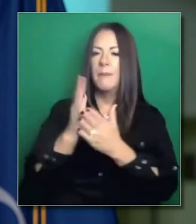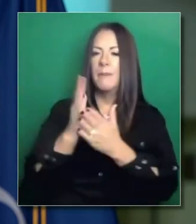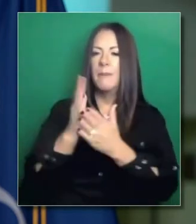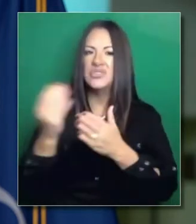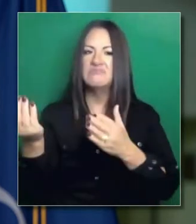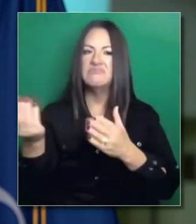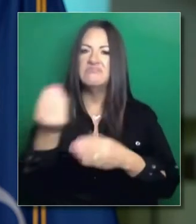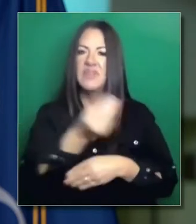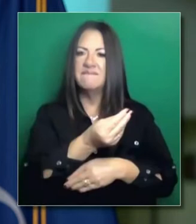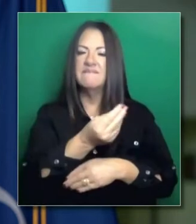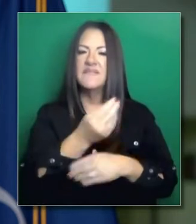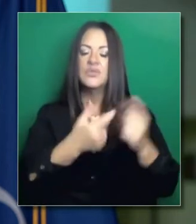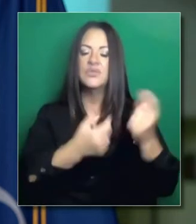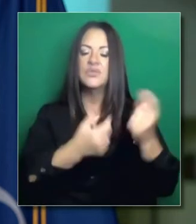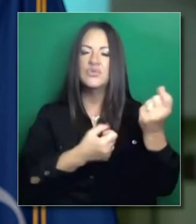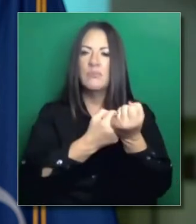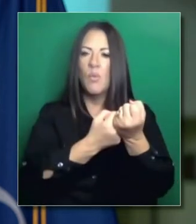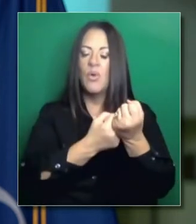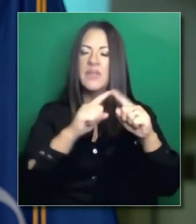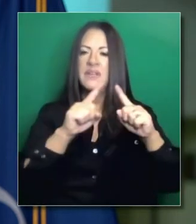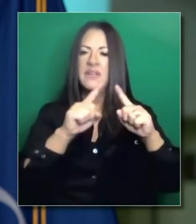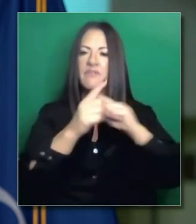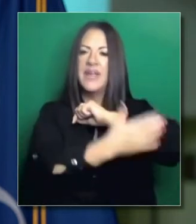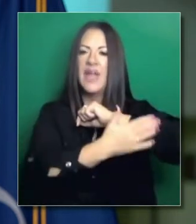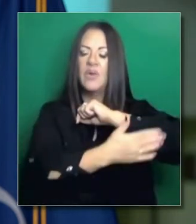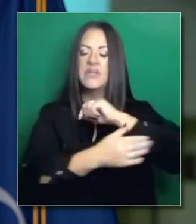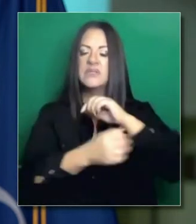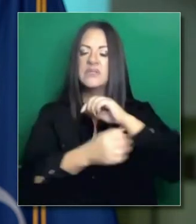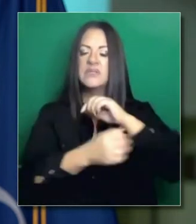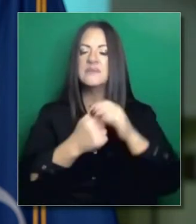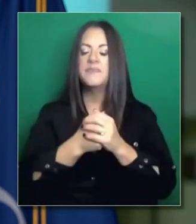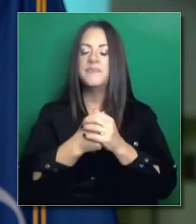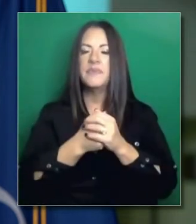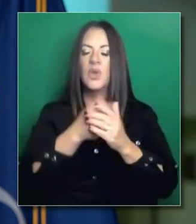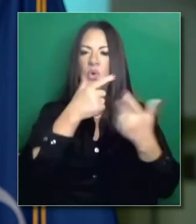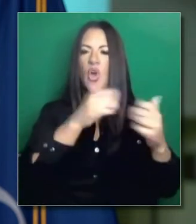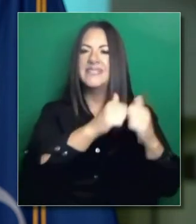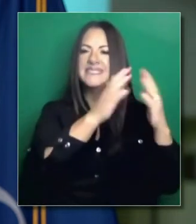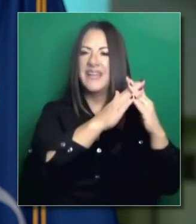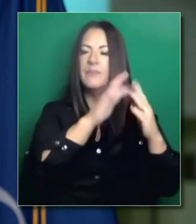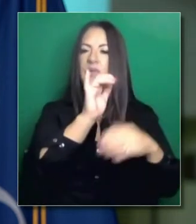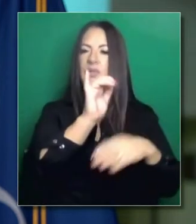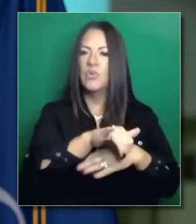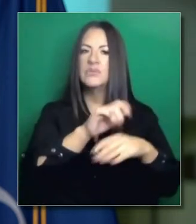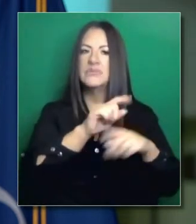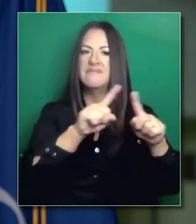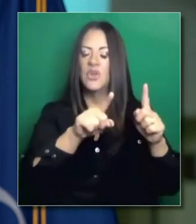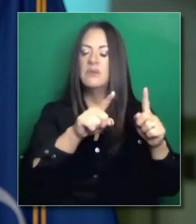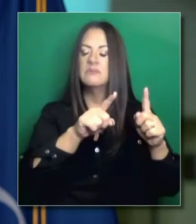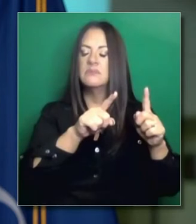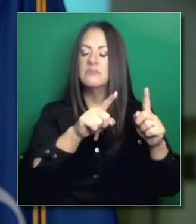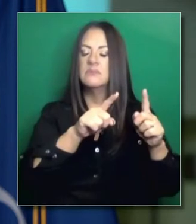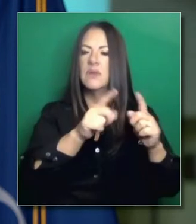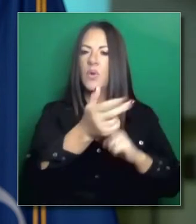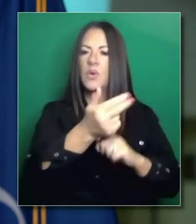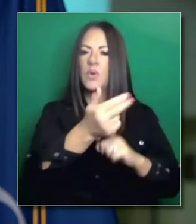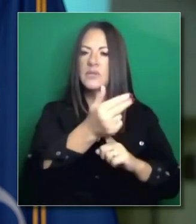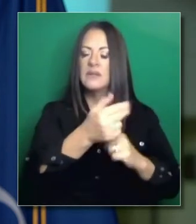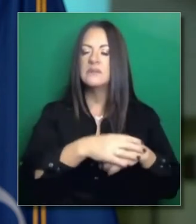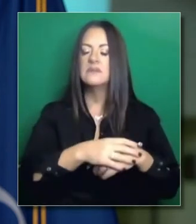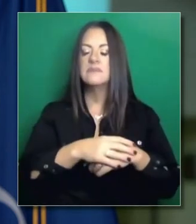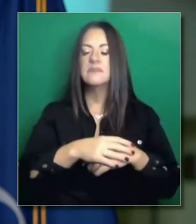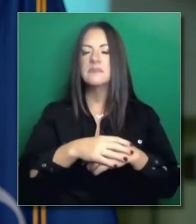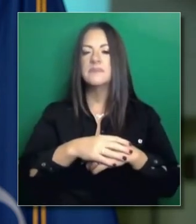julio, seguimos anticipando apoyar la